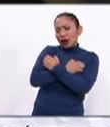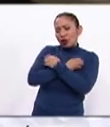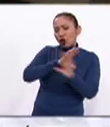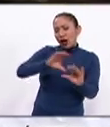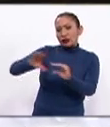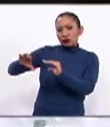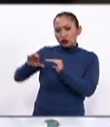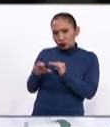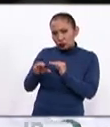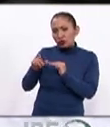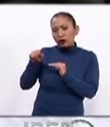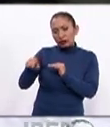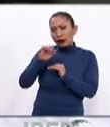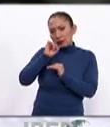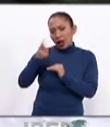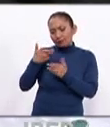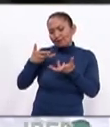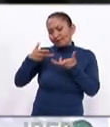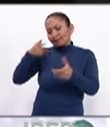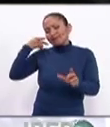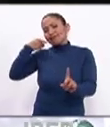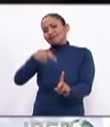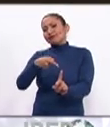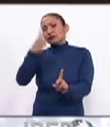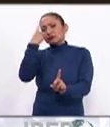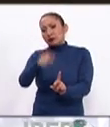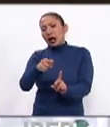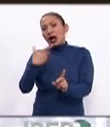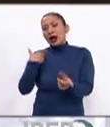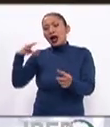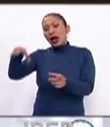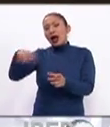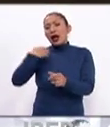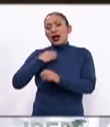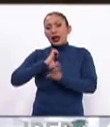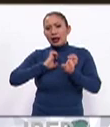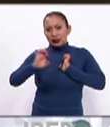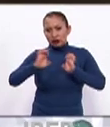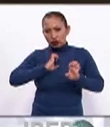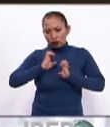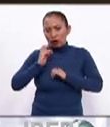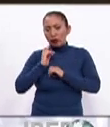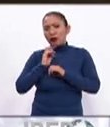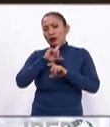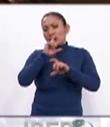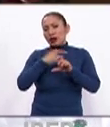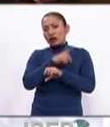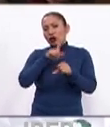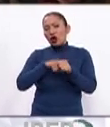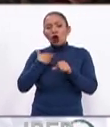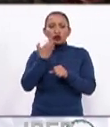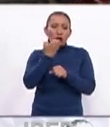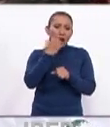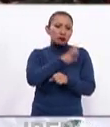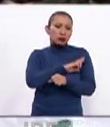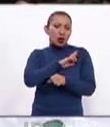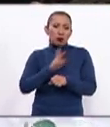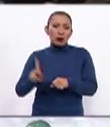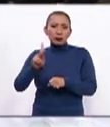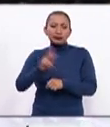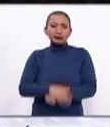y pedagógicos que también van encaminados a entidades como el Ejército Nacional y hacia colegios rurales y privados.